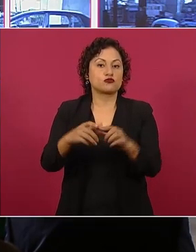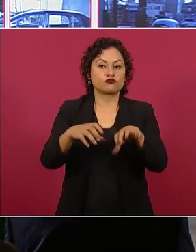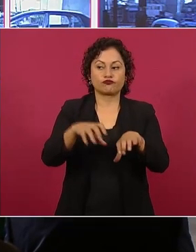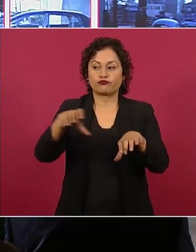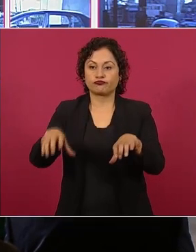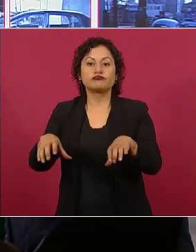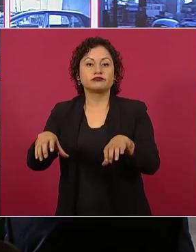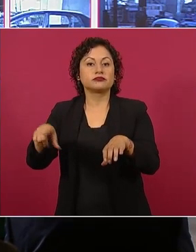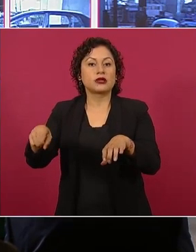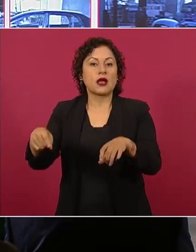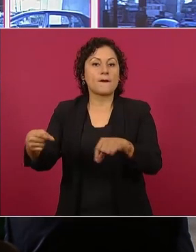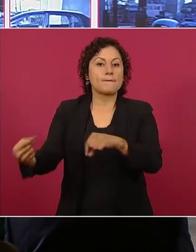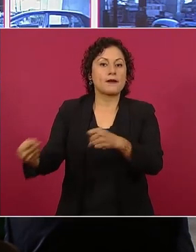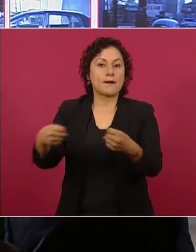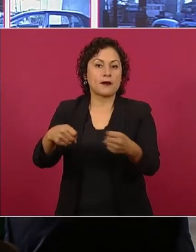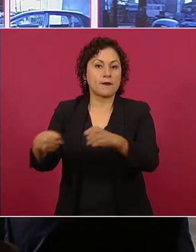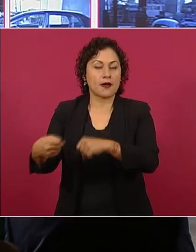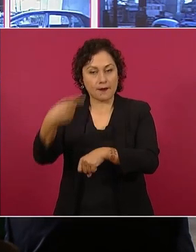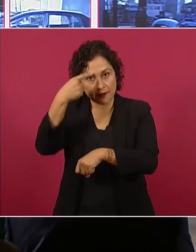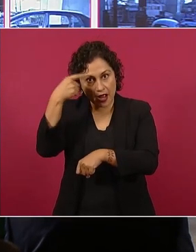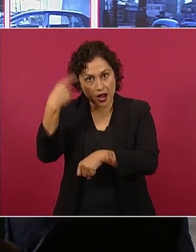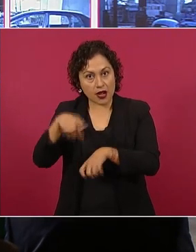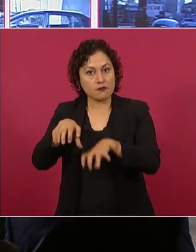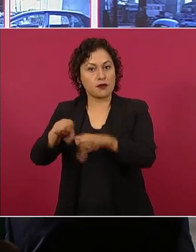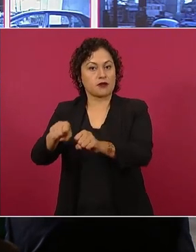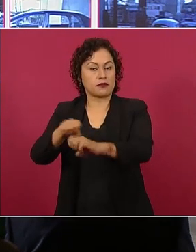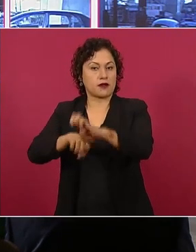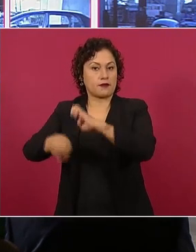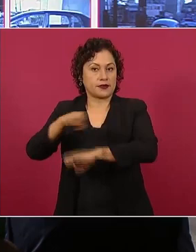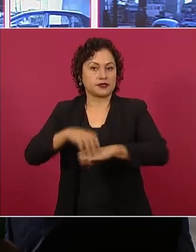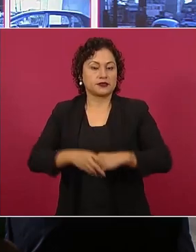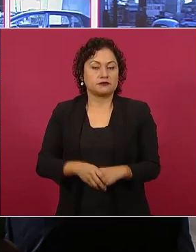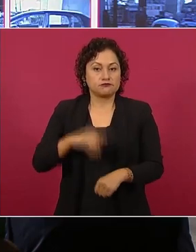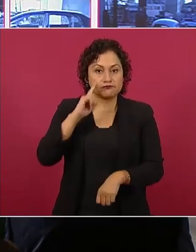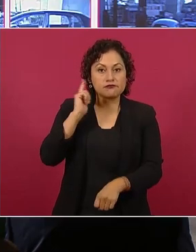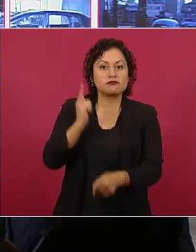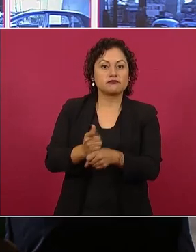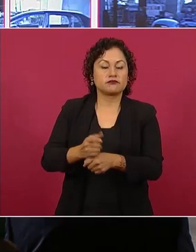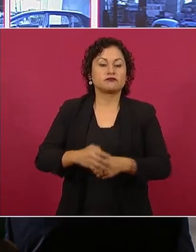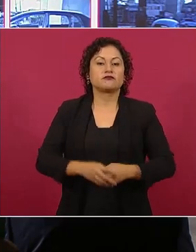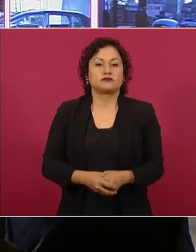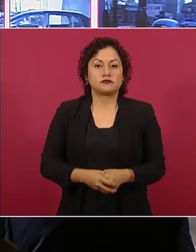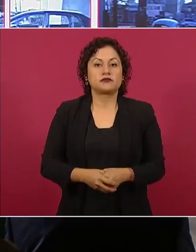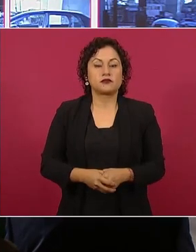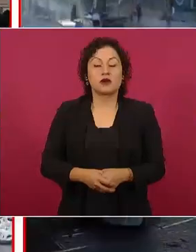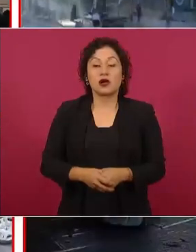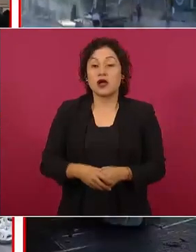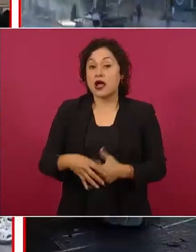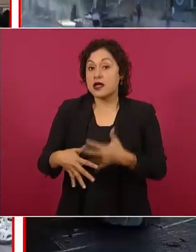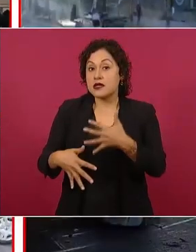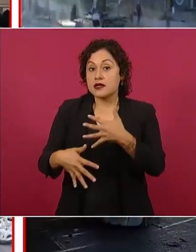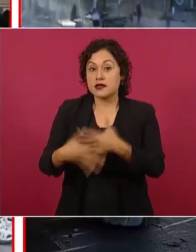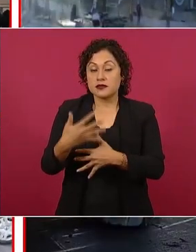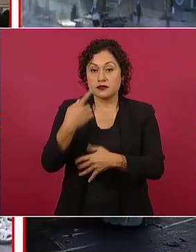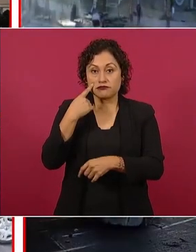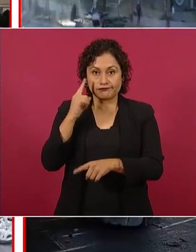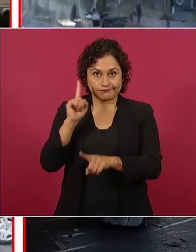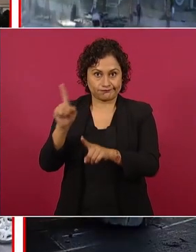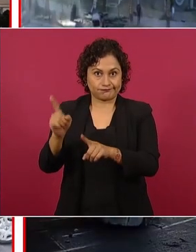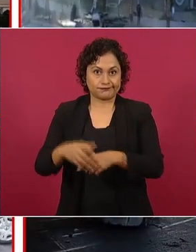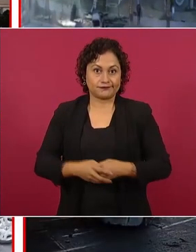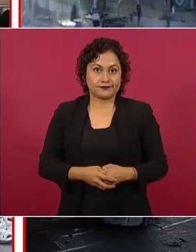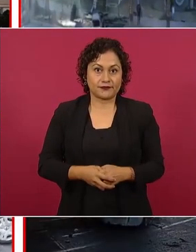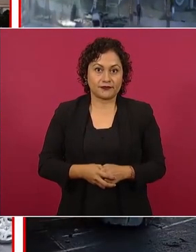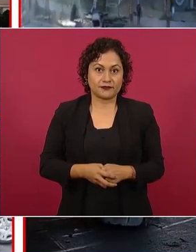cooperativa Cruz Azul. Habrían sido trasladados en 15 autobuses, personas